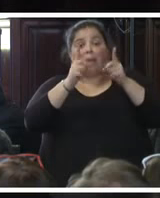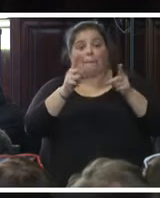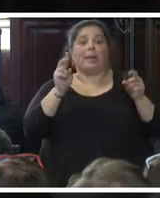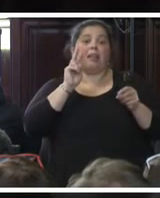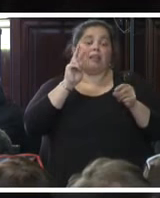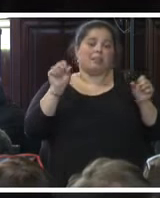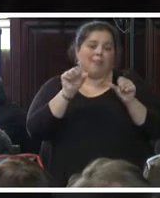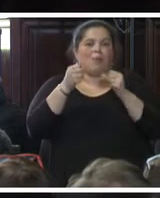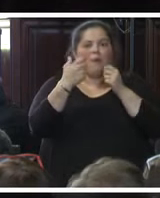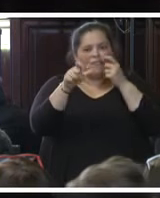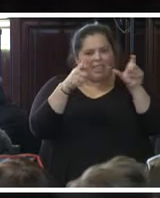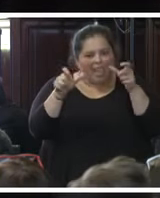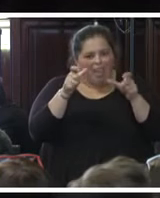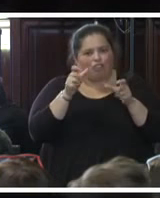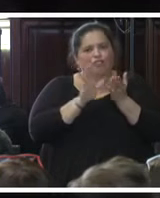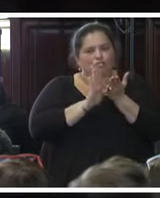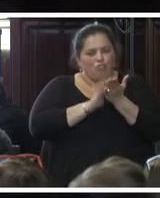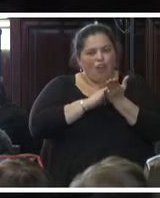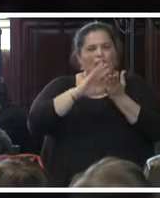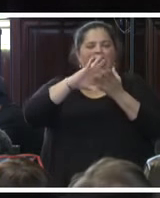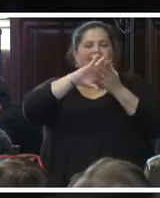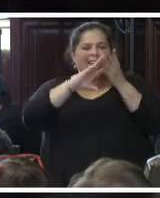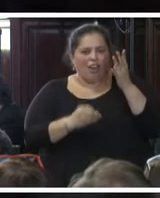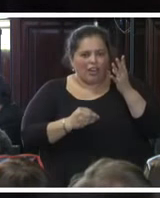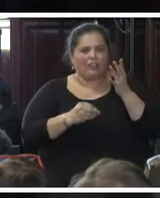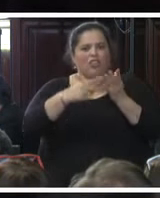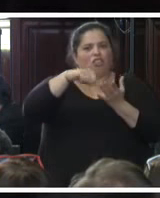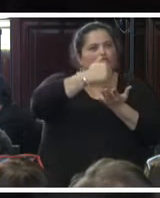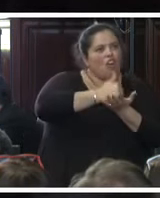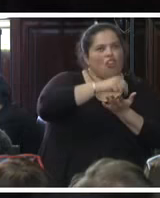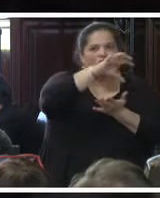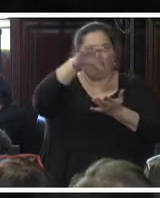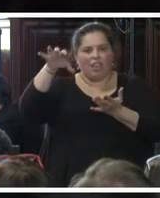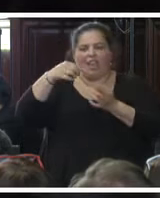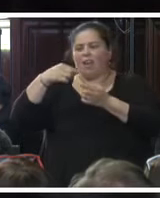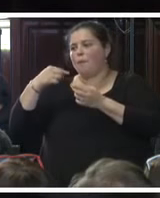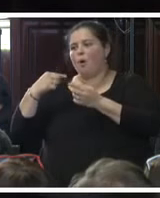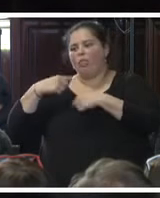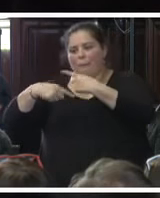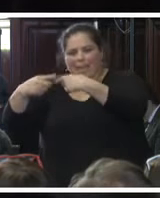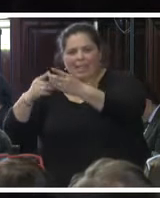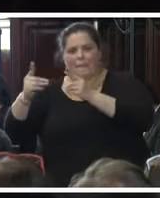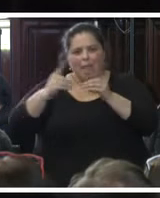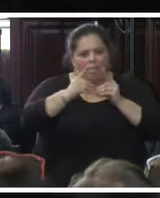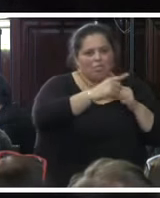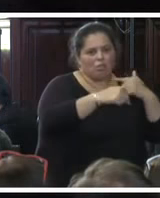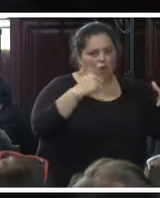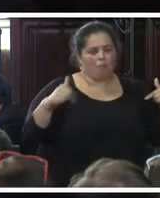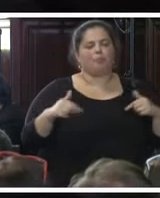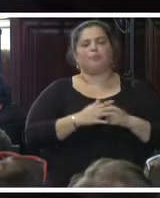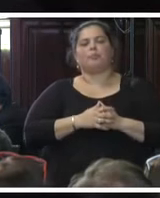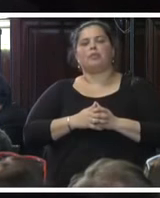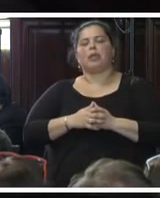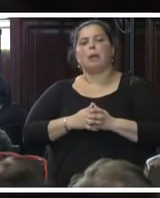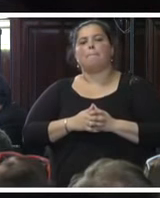georreferenciación, es decir, de desplazamiento en función de esa información. Pero todo esto